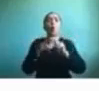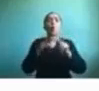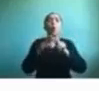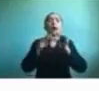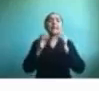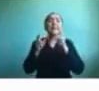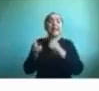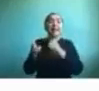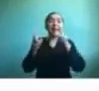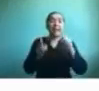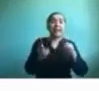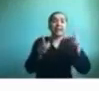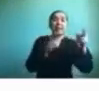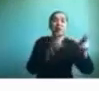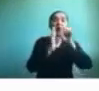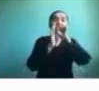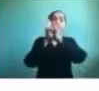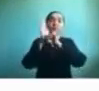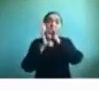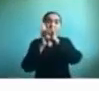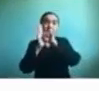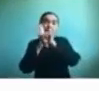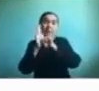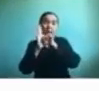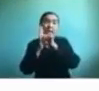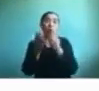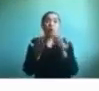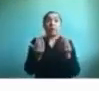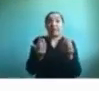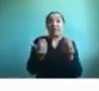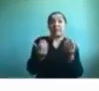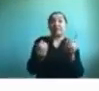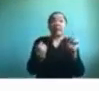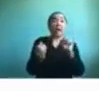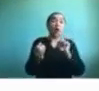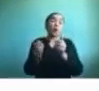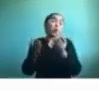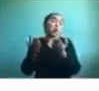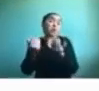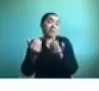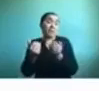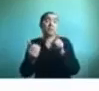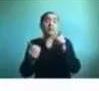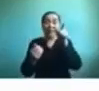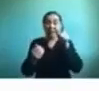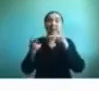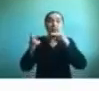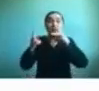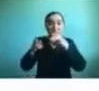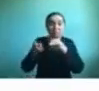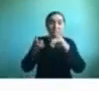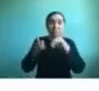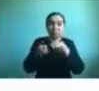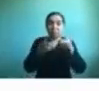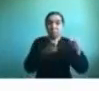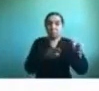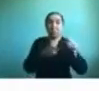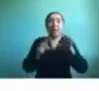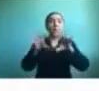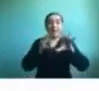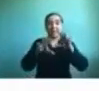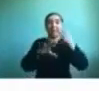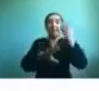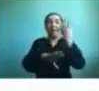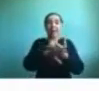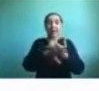si hay cosas que no necesitan ustedes así que ahí van a poder encontrar todo el material ya también